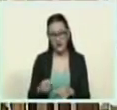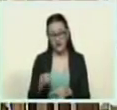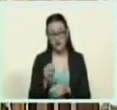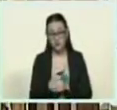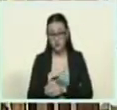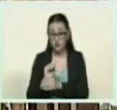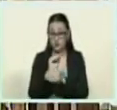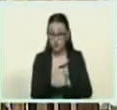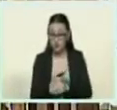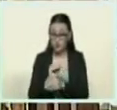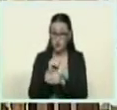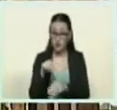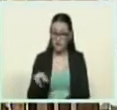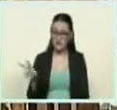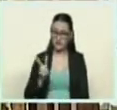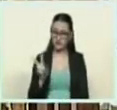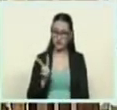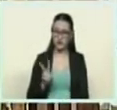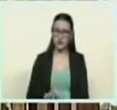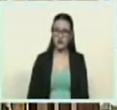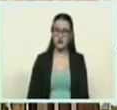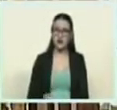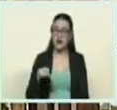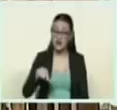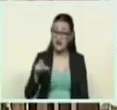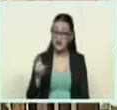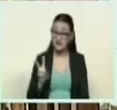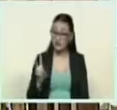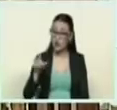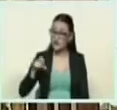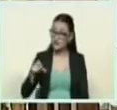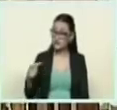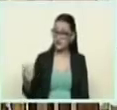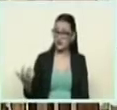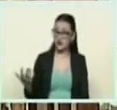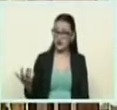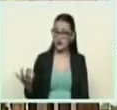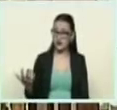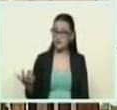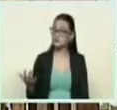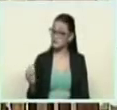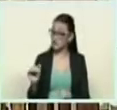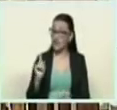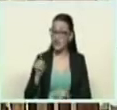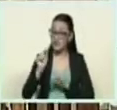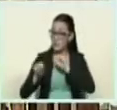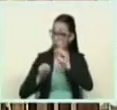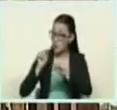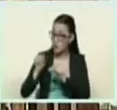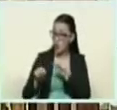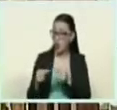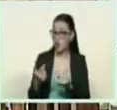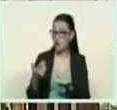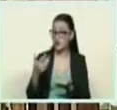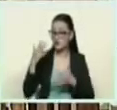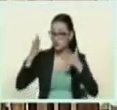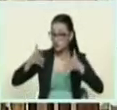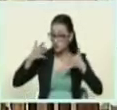país va necesitando, va entrando. Que viva la crítica, que viva la autocrítica.